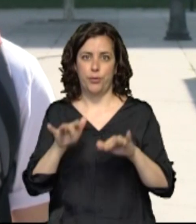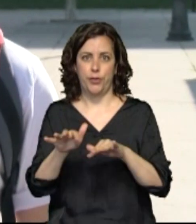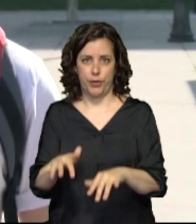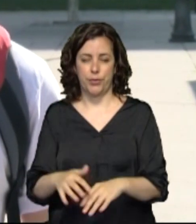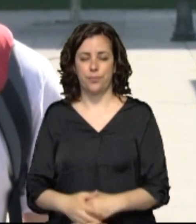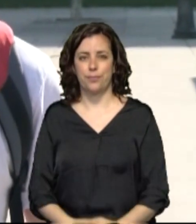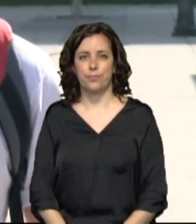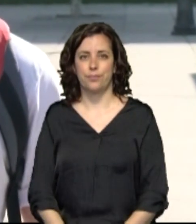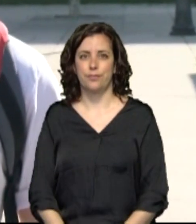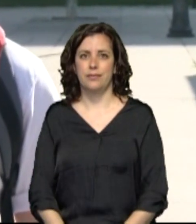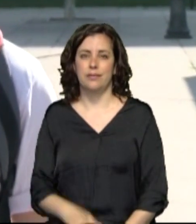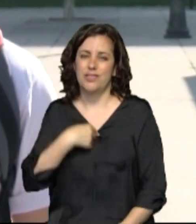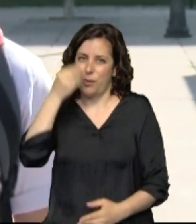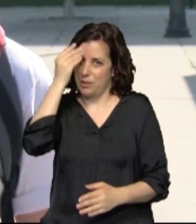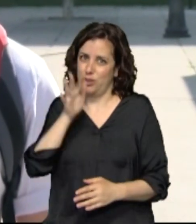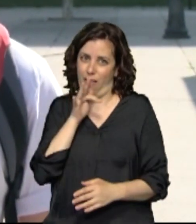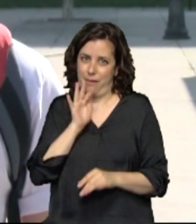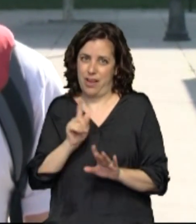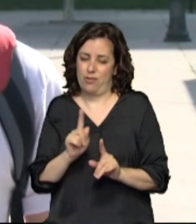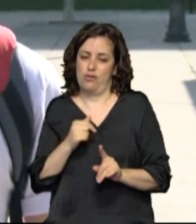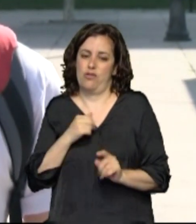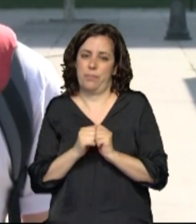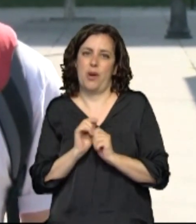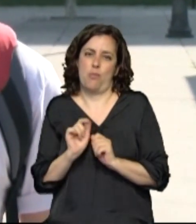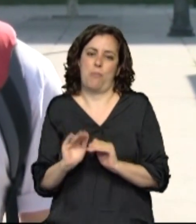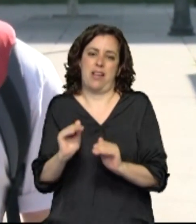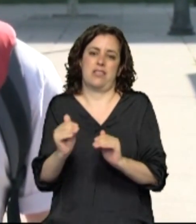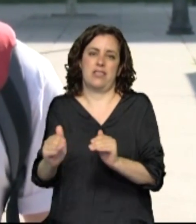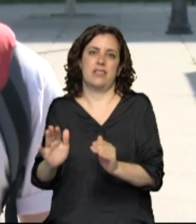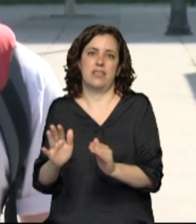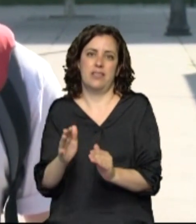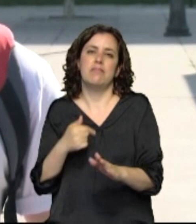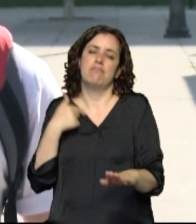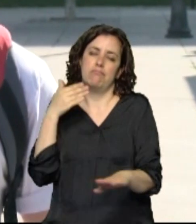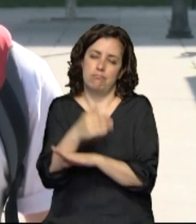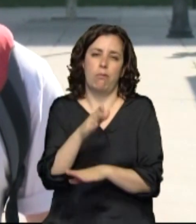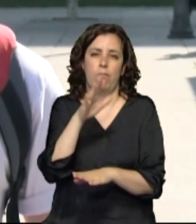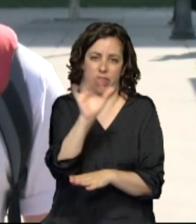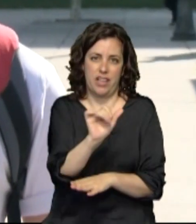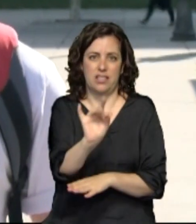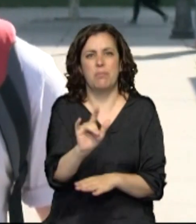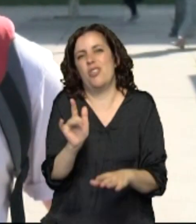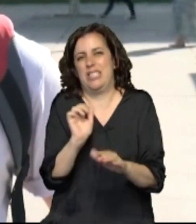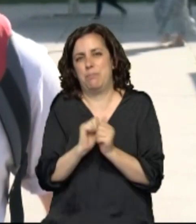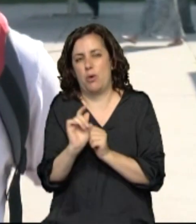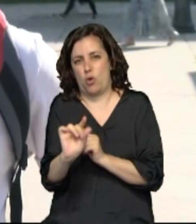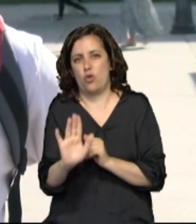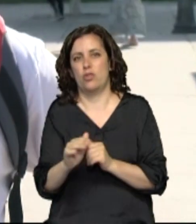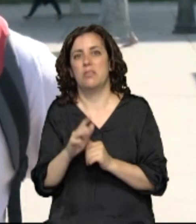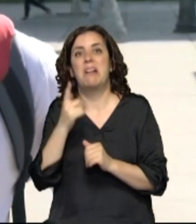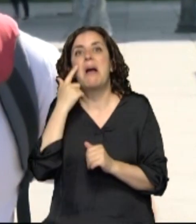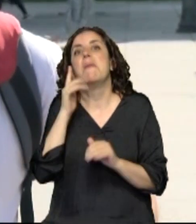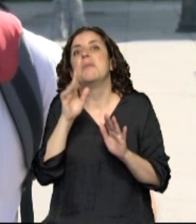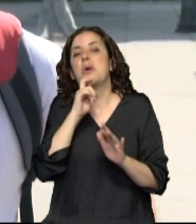Supongo que aún no, esperaré un poco más para ir a cines o a teatros o alguna cosa así, más que nada para ver cómo se